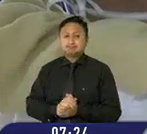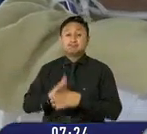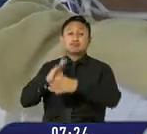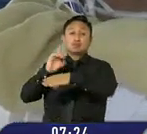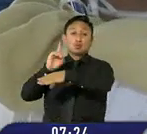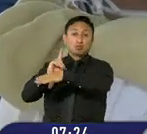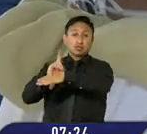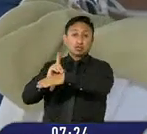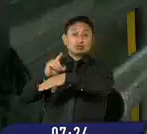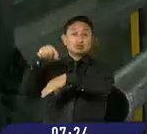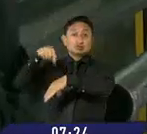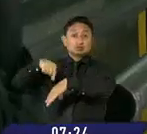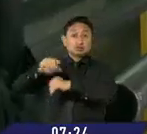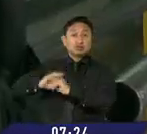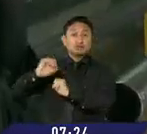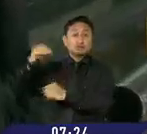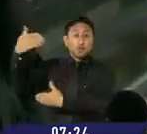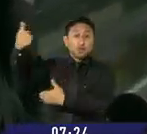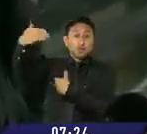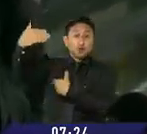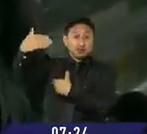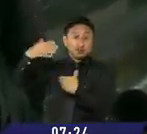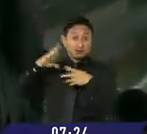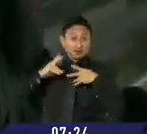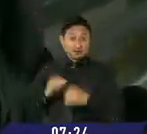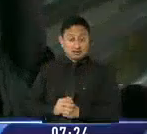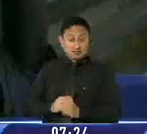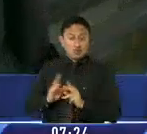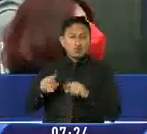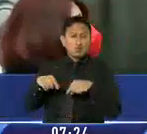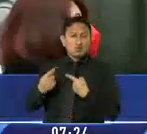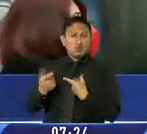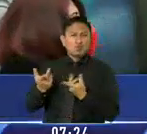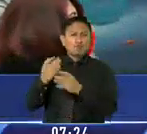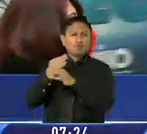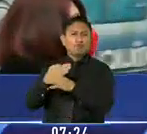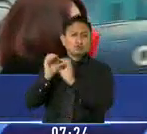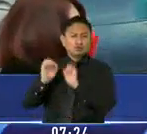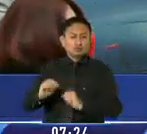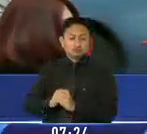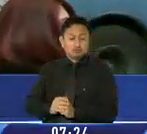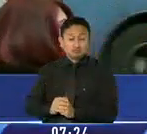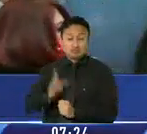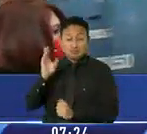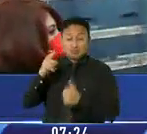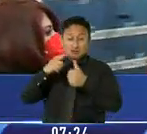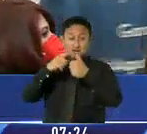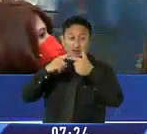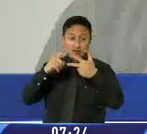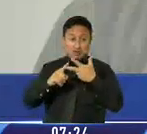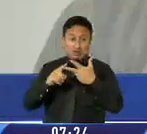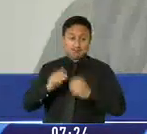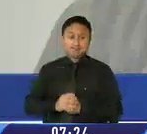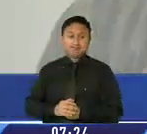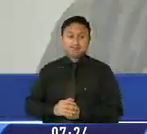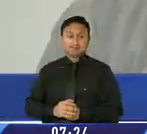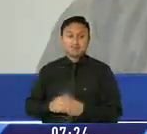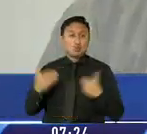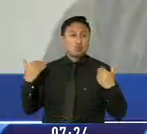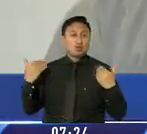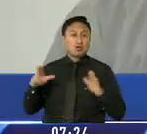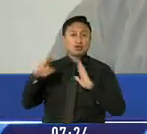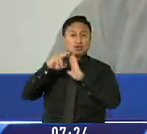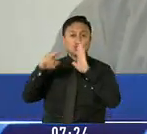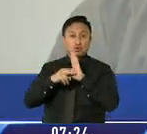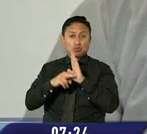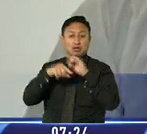aseguran que las políticas sanitarias solo funcionarán si se cumple con el siguiente requisito. Cualquier medida que